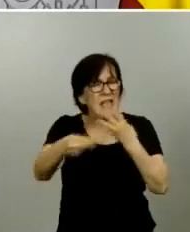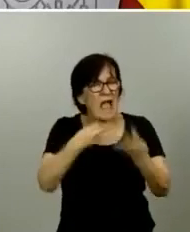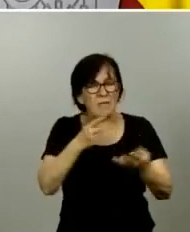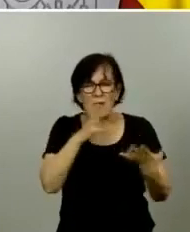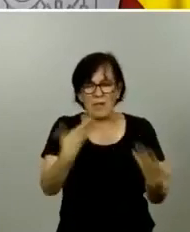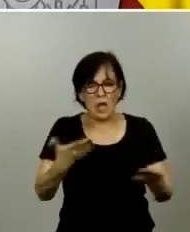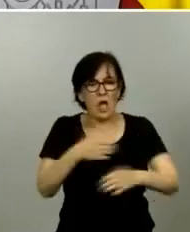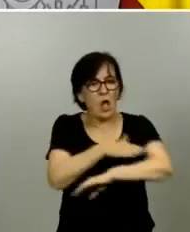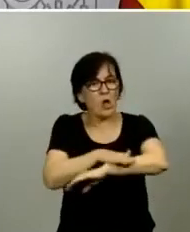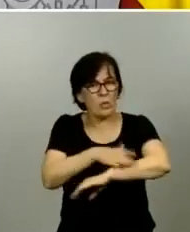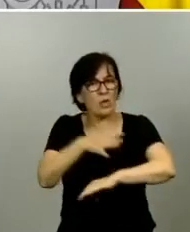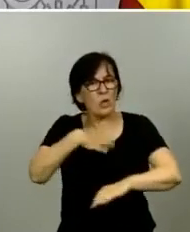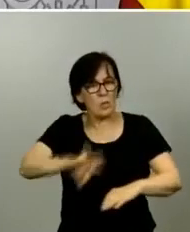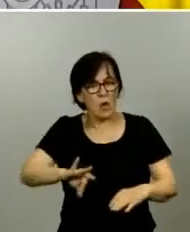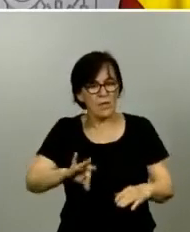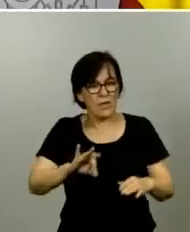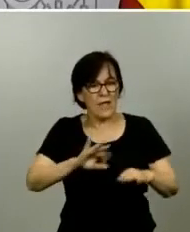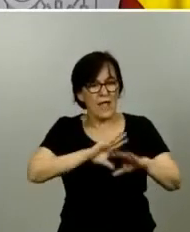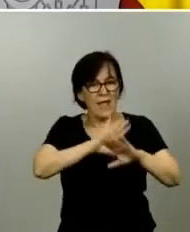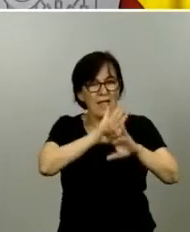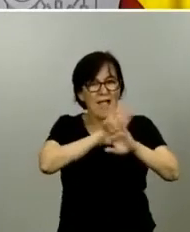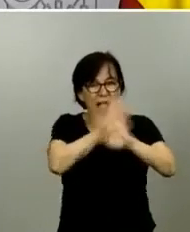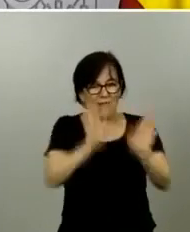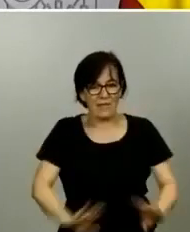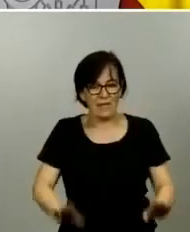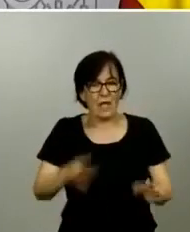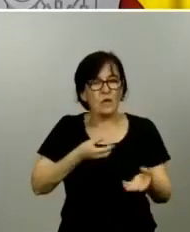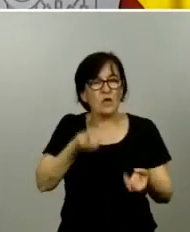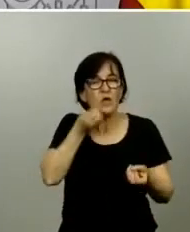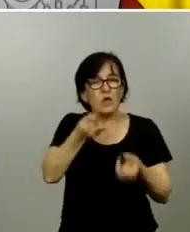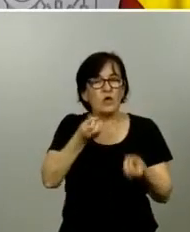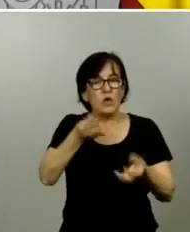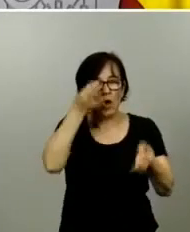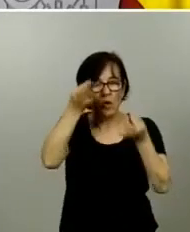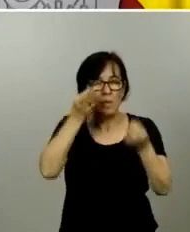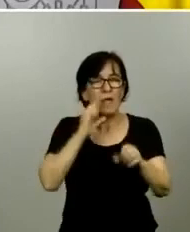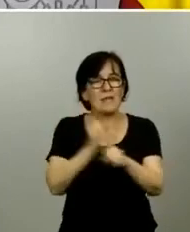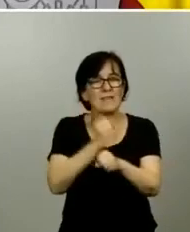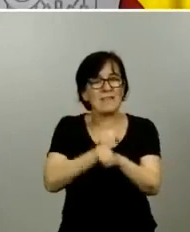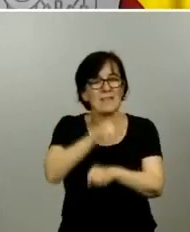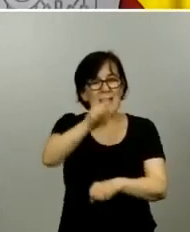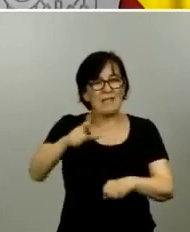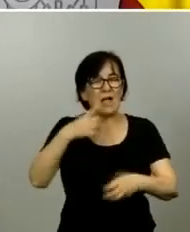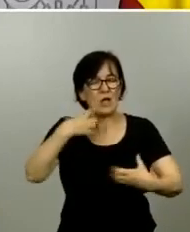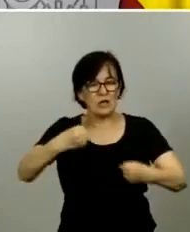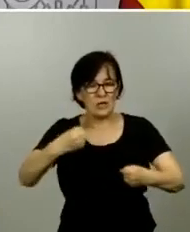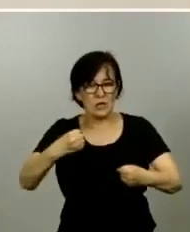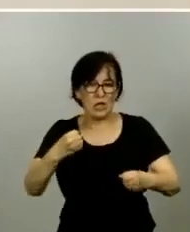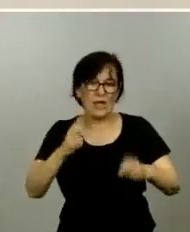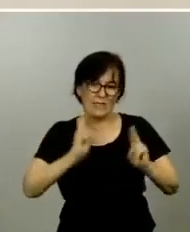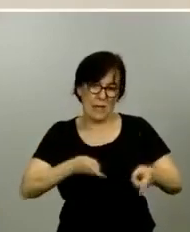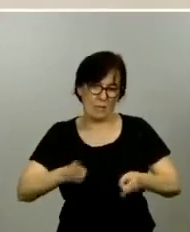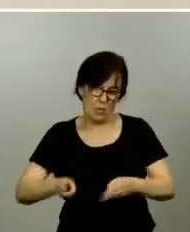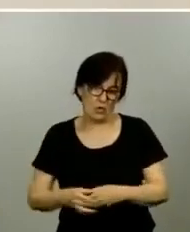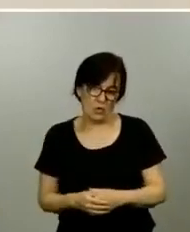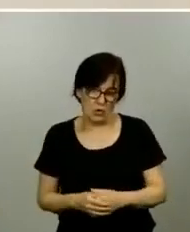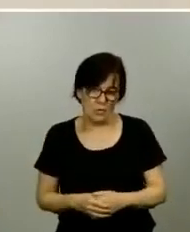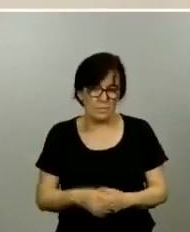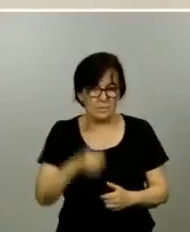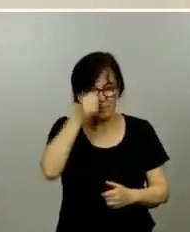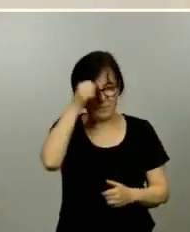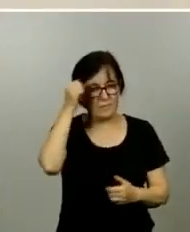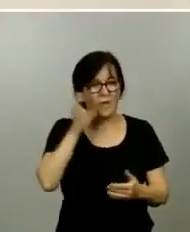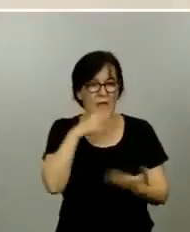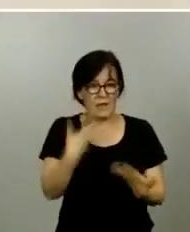al final ofrece un dato para los trabajadores sanitarios que han muerto hasta ahora